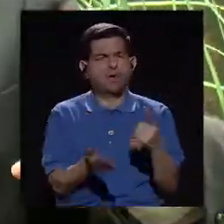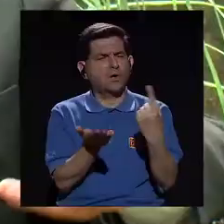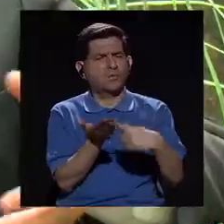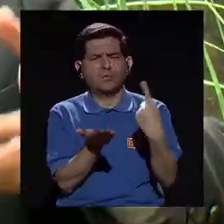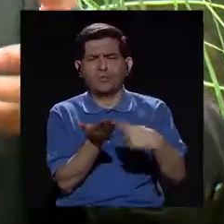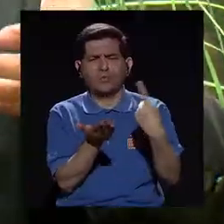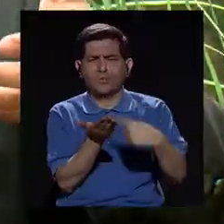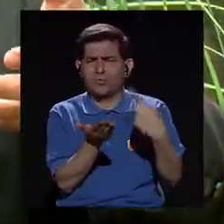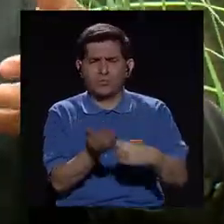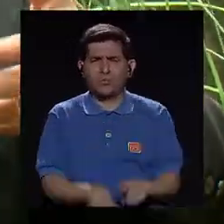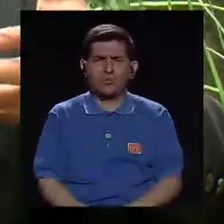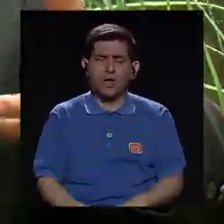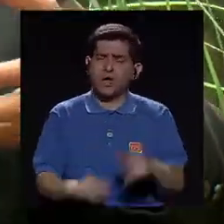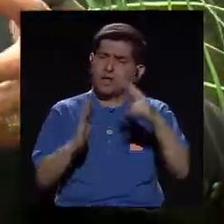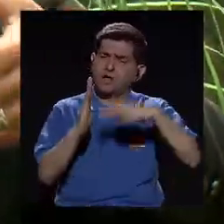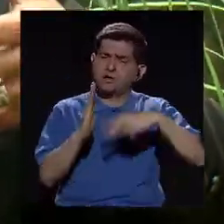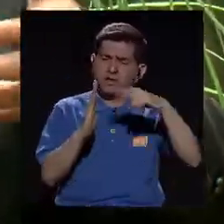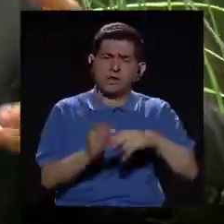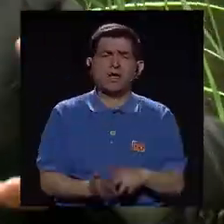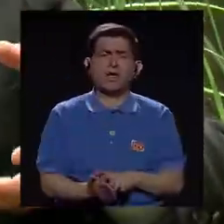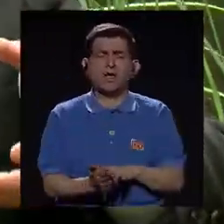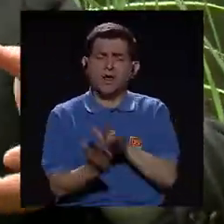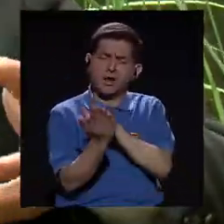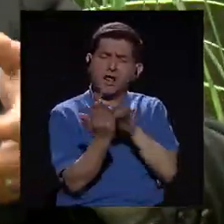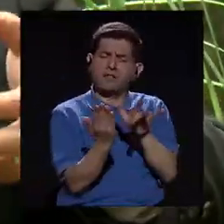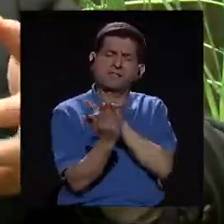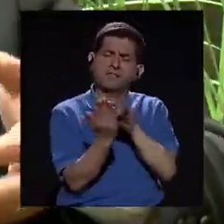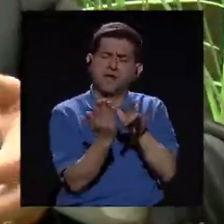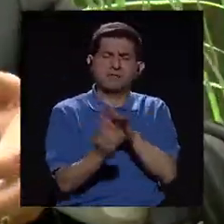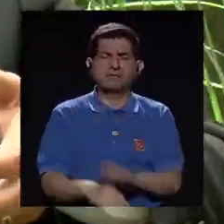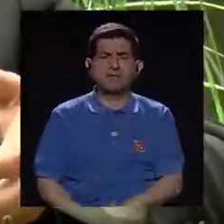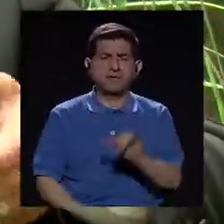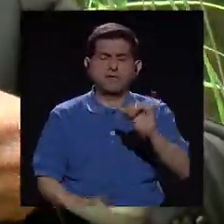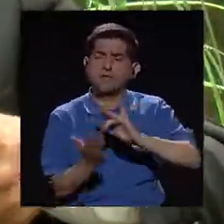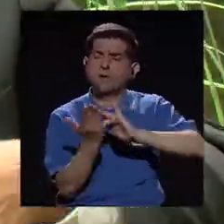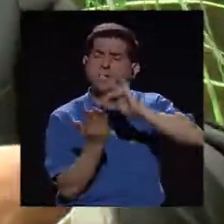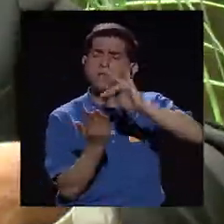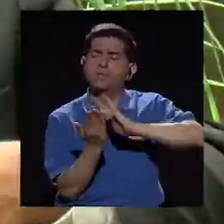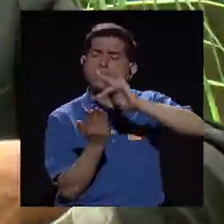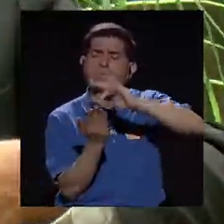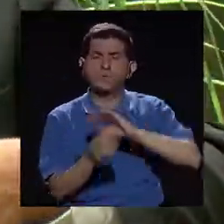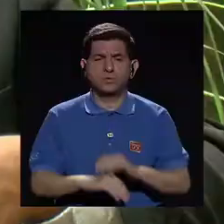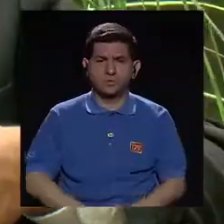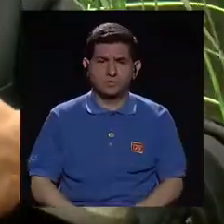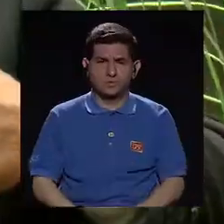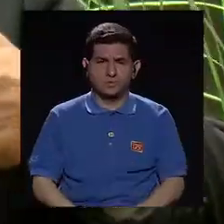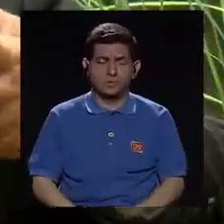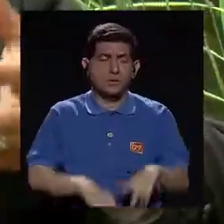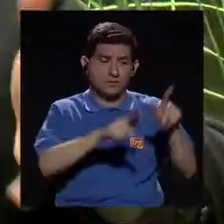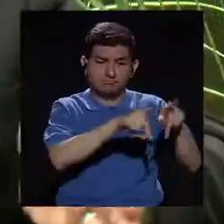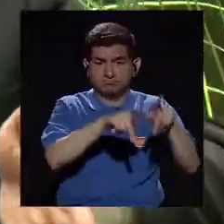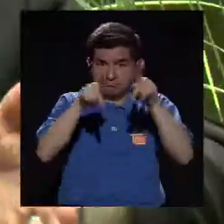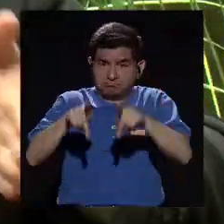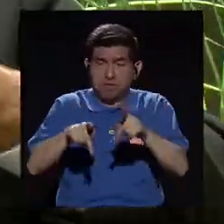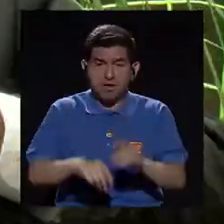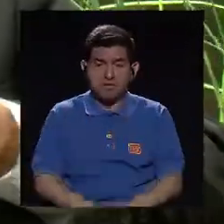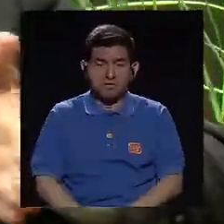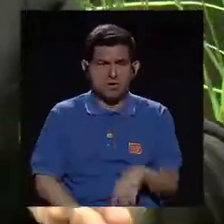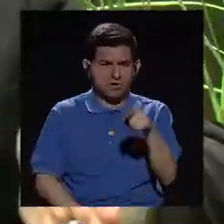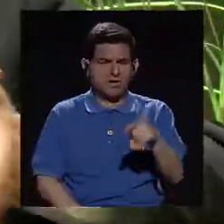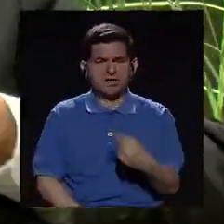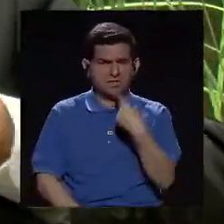discusión sobre que se está leyendo en tabletas electrónicas, está leyendo en teléfonos celulares. Y mucha gente